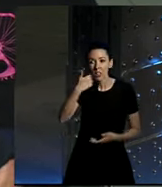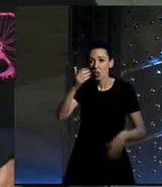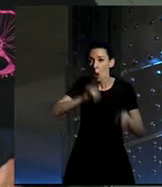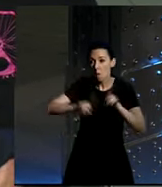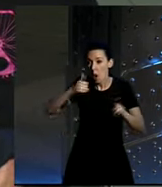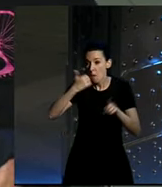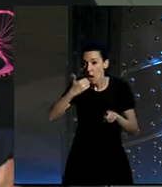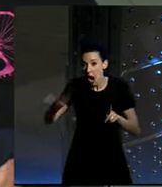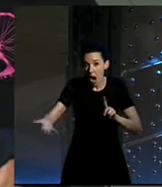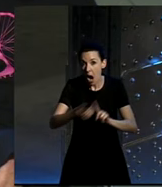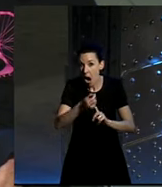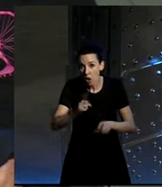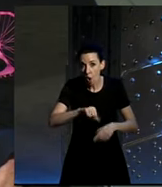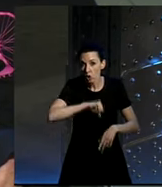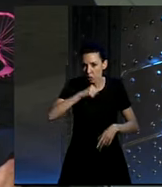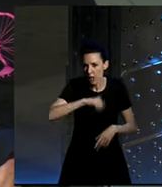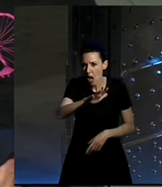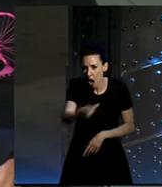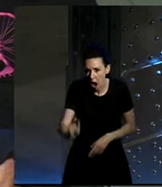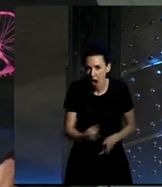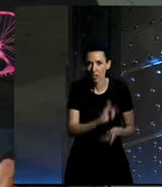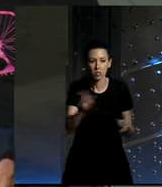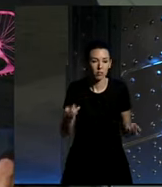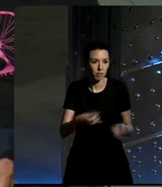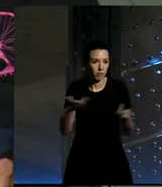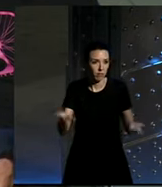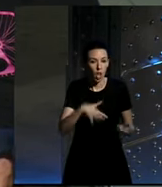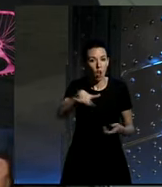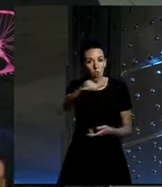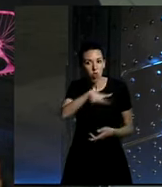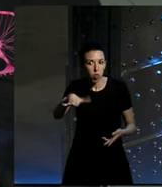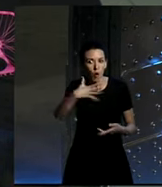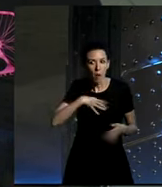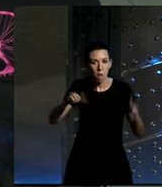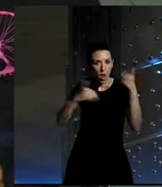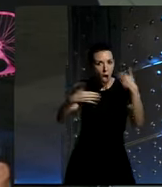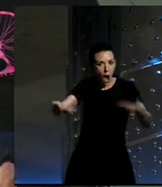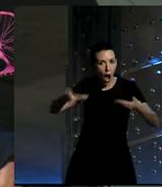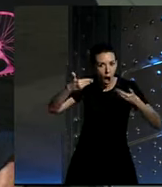para encontrar bueno hay hospitales hay hay sitios donde nos pueden atender